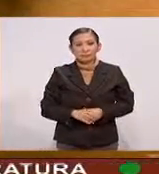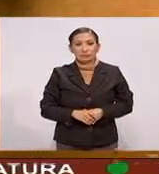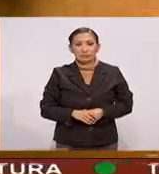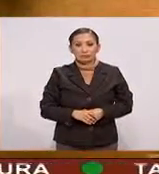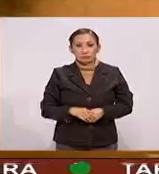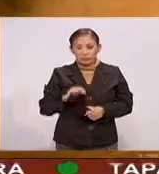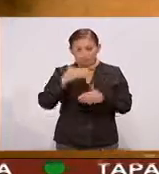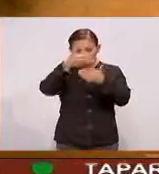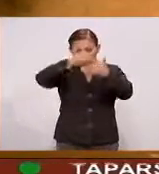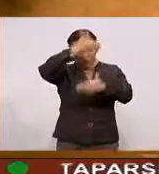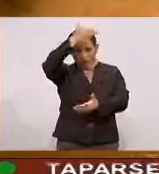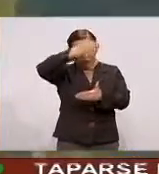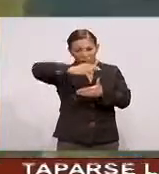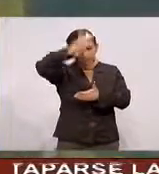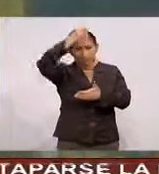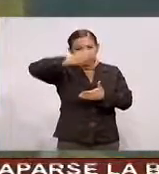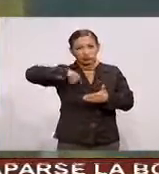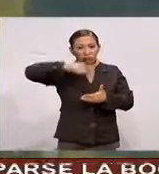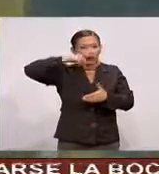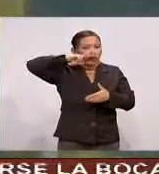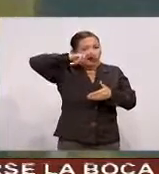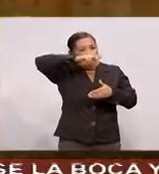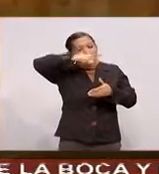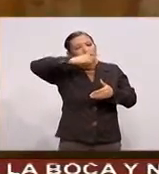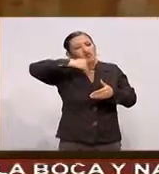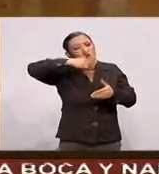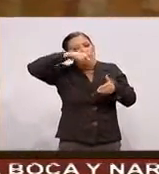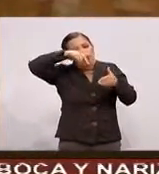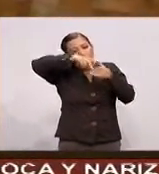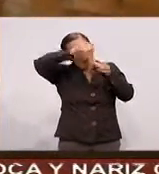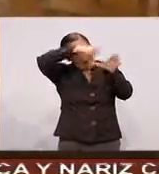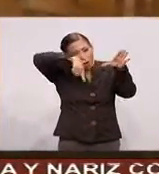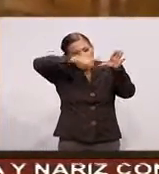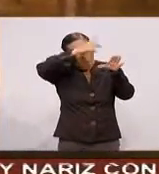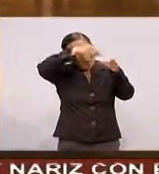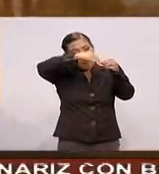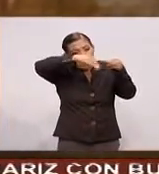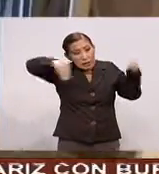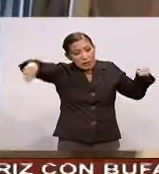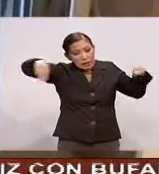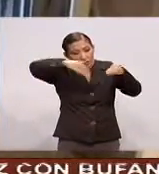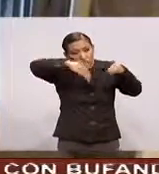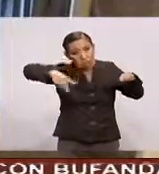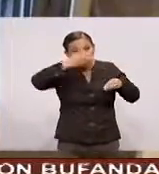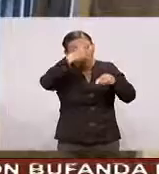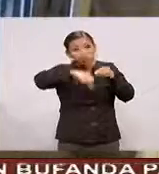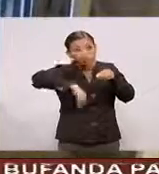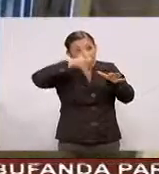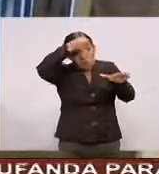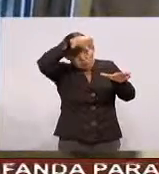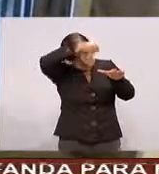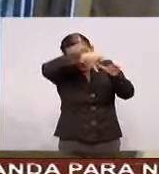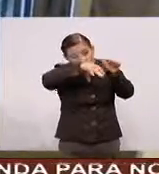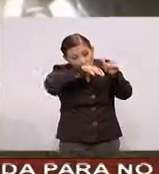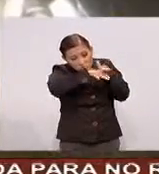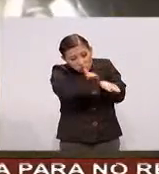Detrás del muro norte Los rayos infrarrojos Pueden detectar Un hueco De hasta un metro y medio De diámetro Y dos metros De profundidad A lo largo De